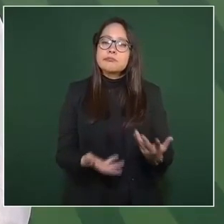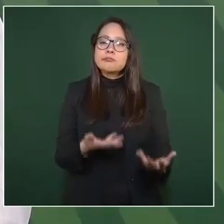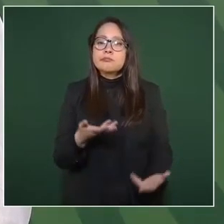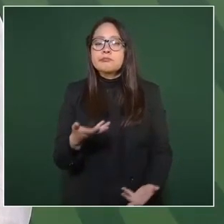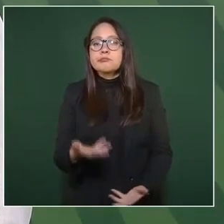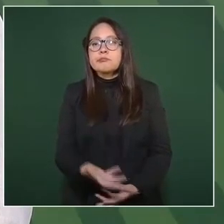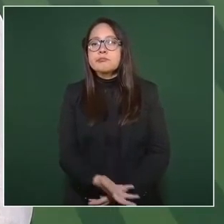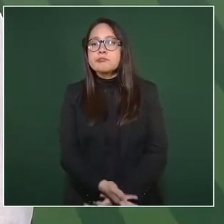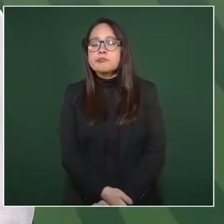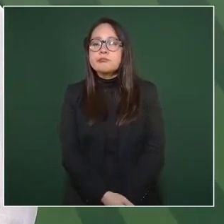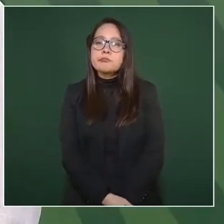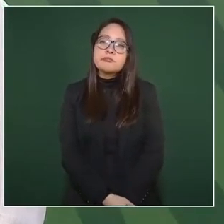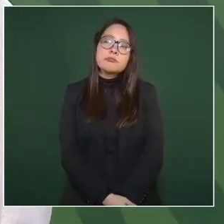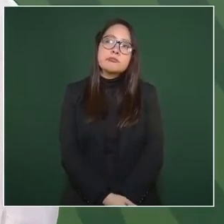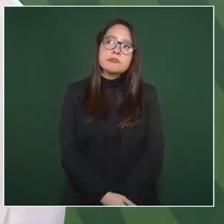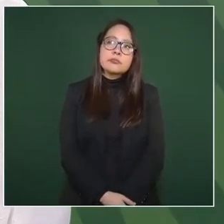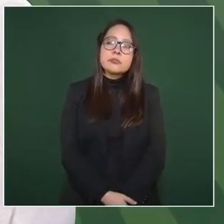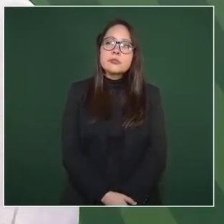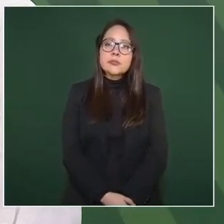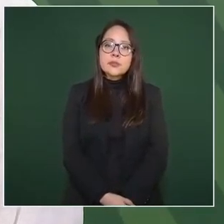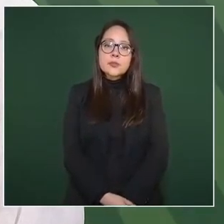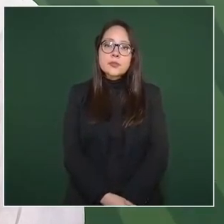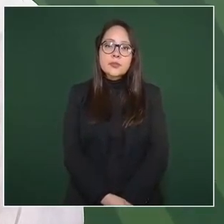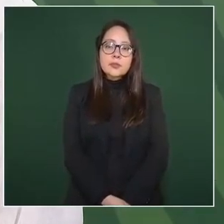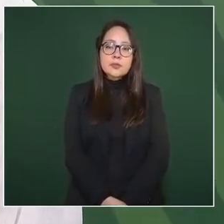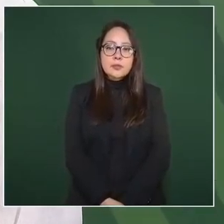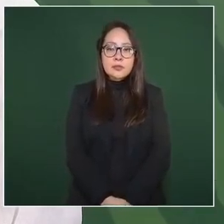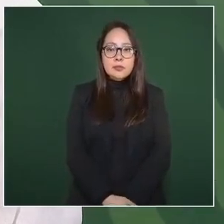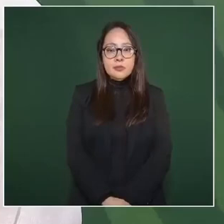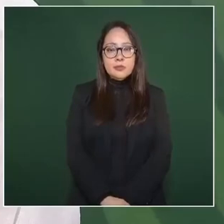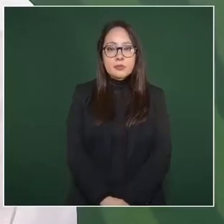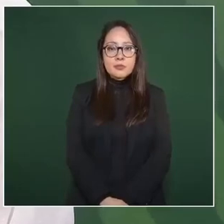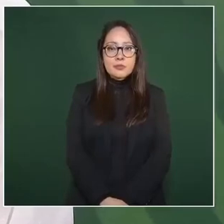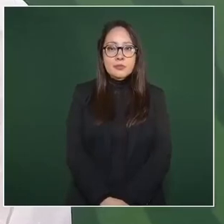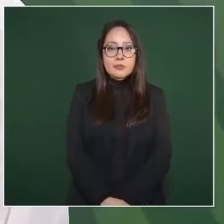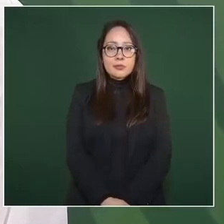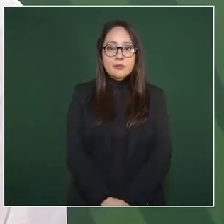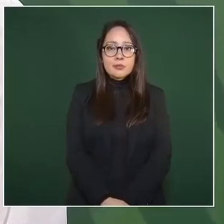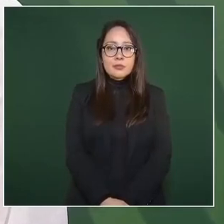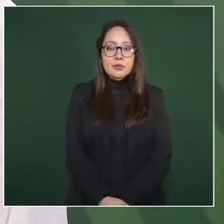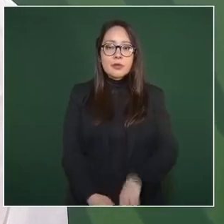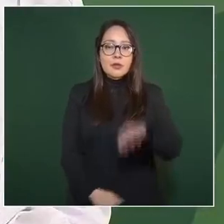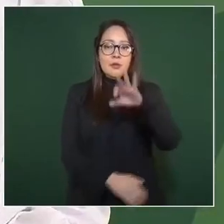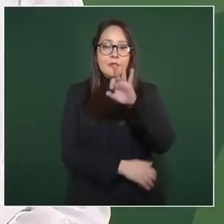Ferriz de Congo,